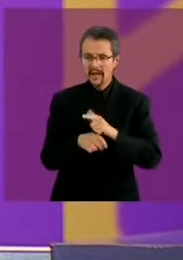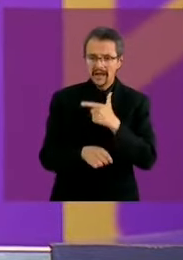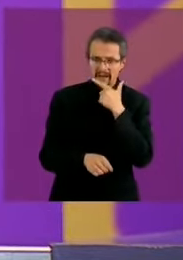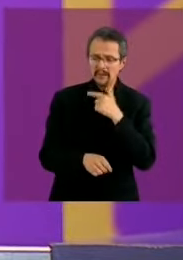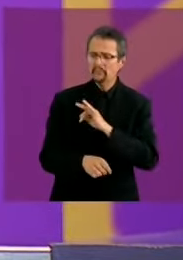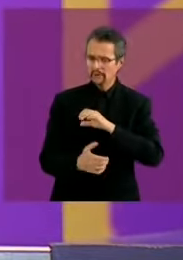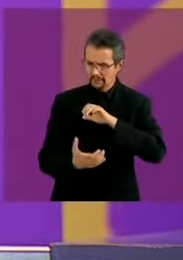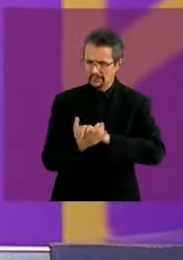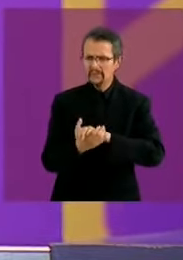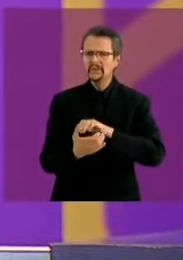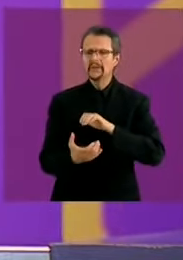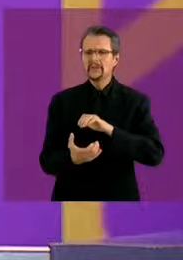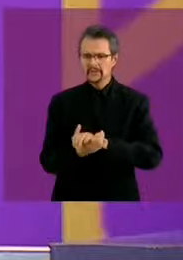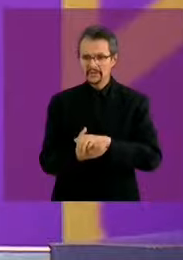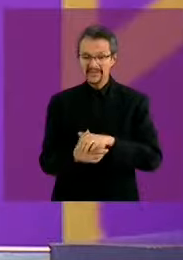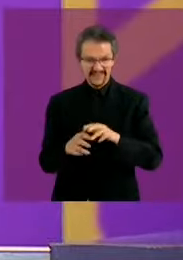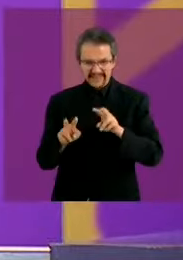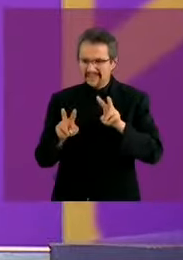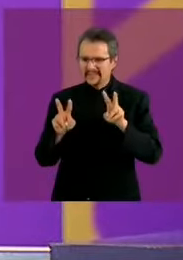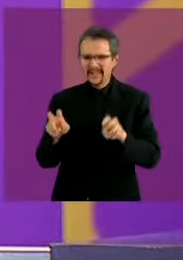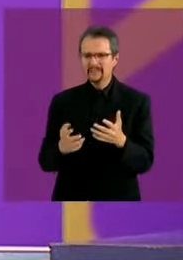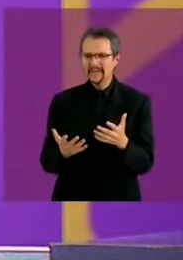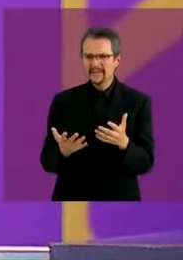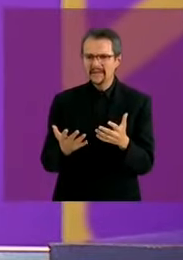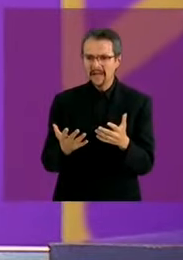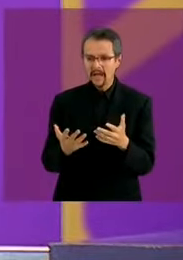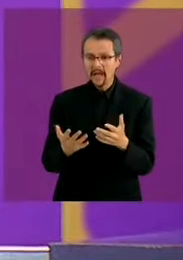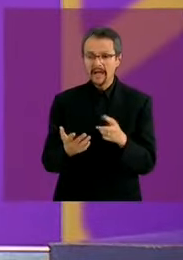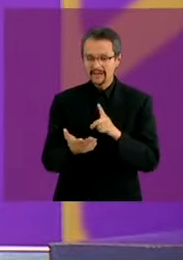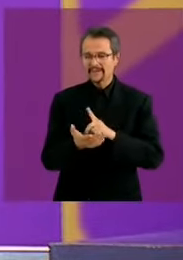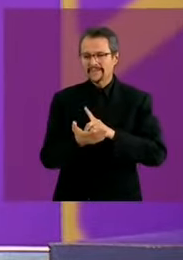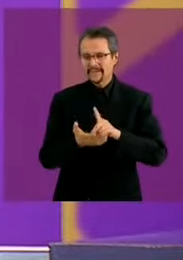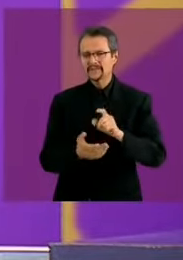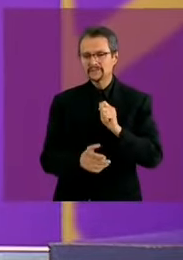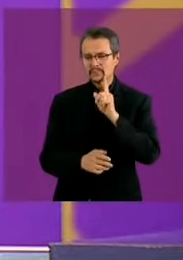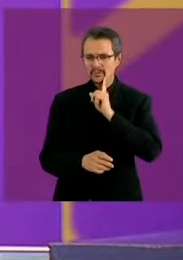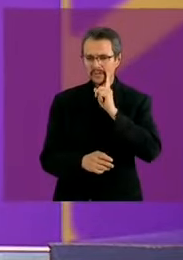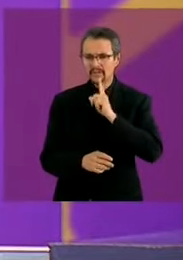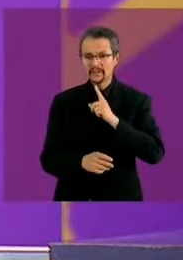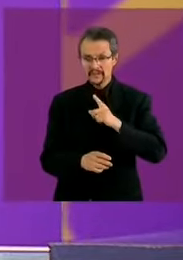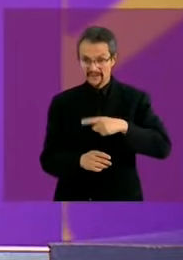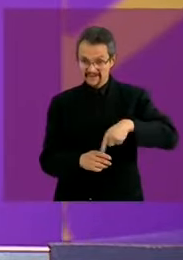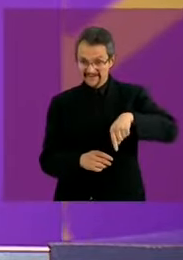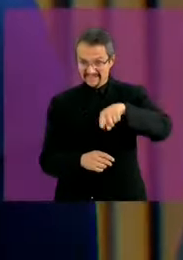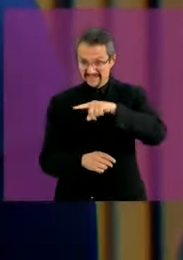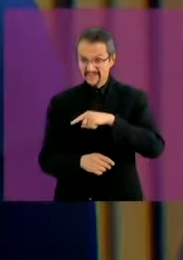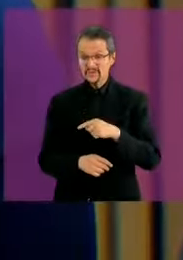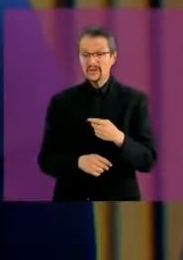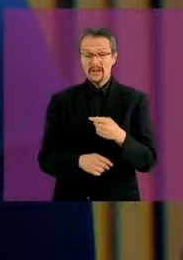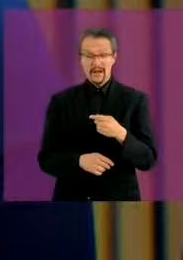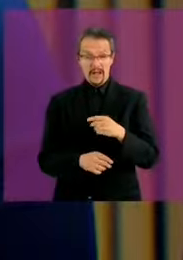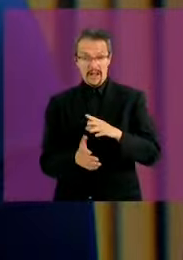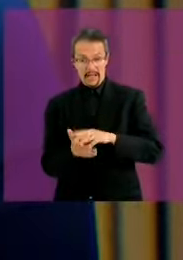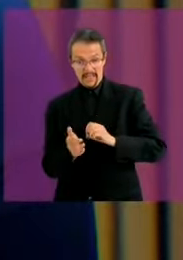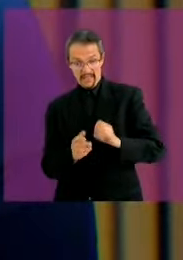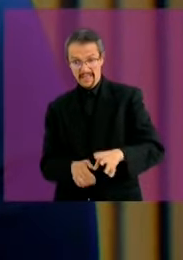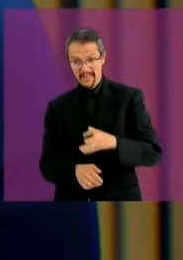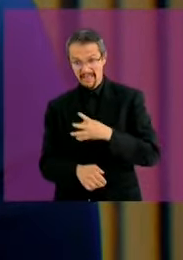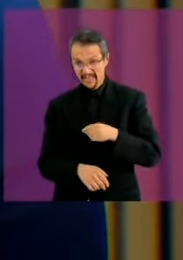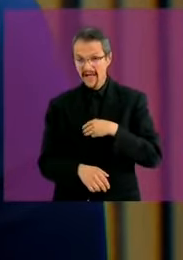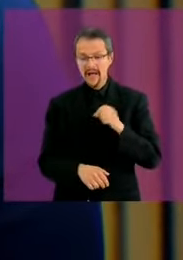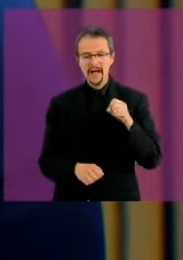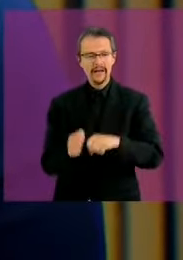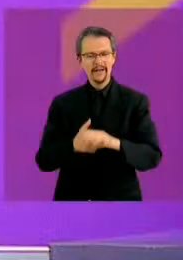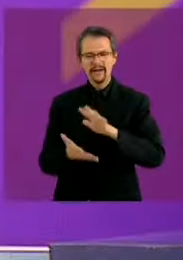miedo a pronunciarme abiertamente sobre el derecho de las mujeres a no ser encarceladas por una decisión sobre su cuerpo